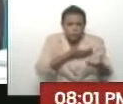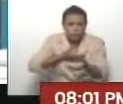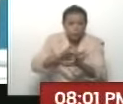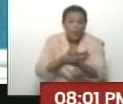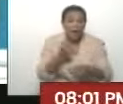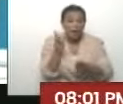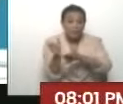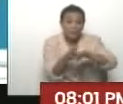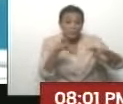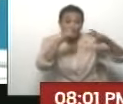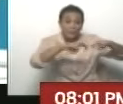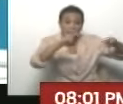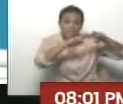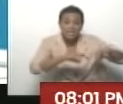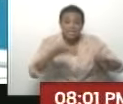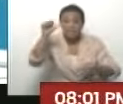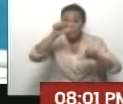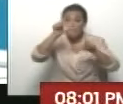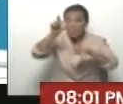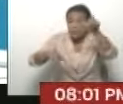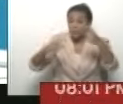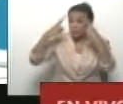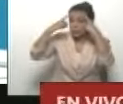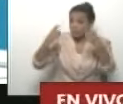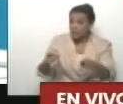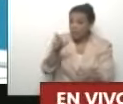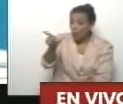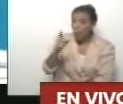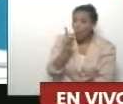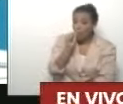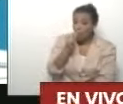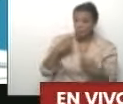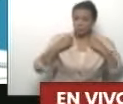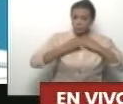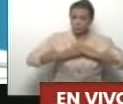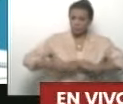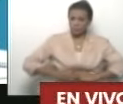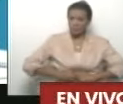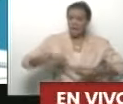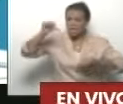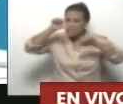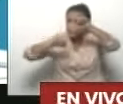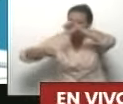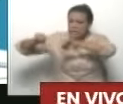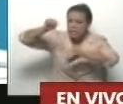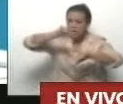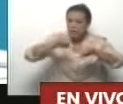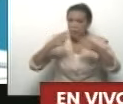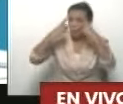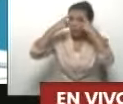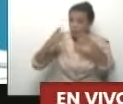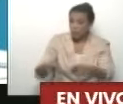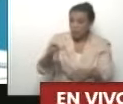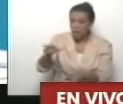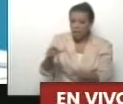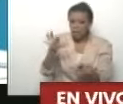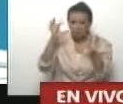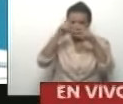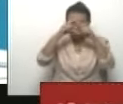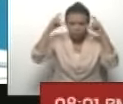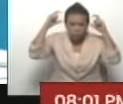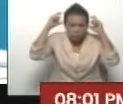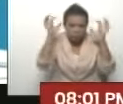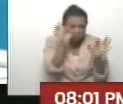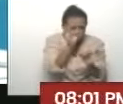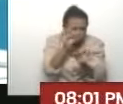investigación que están haciendo nuestros científicos, mi saludo a los científicos, a las científicas de Venezuela, porque si